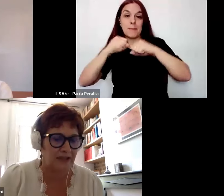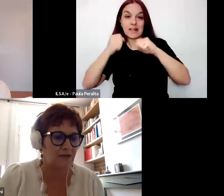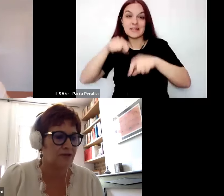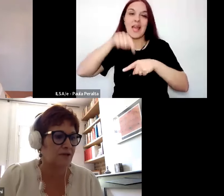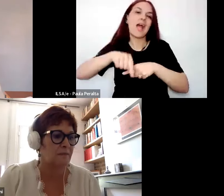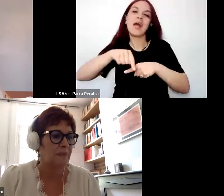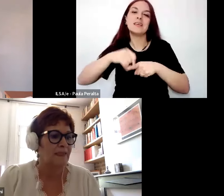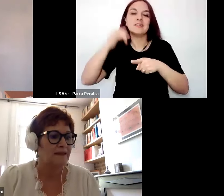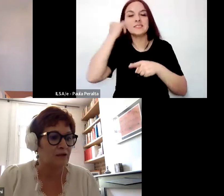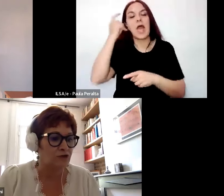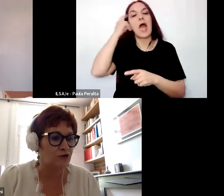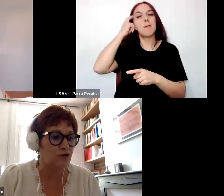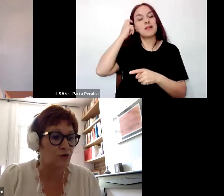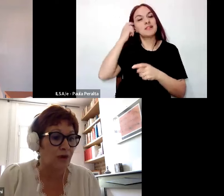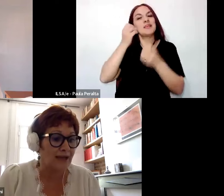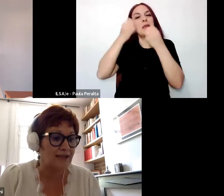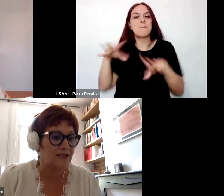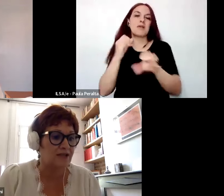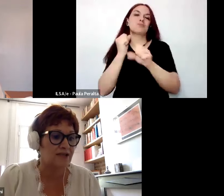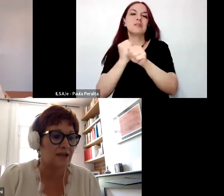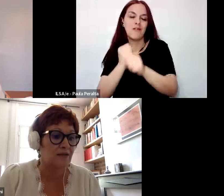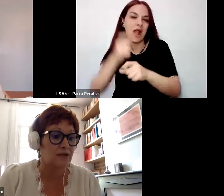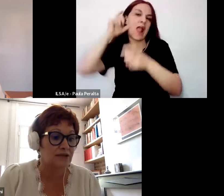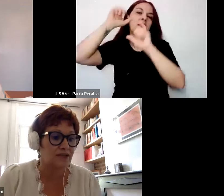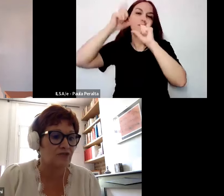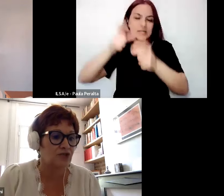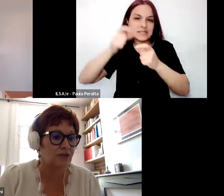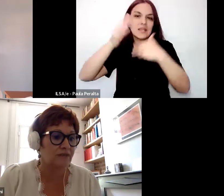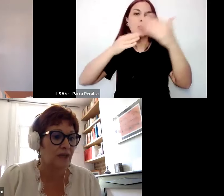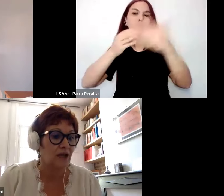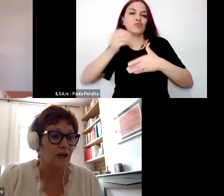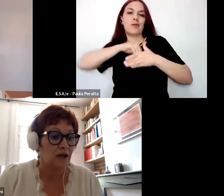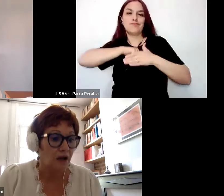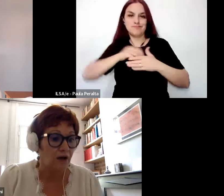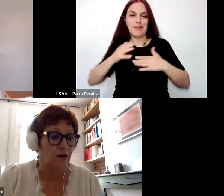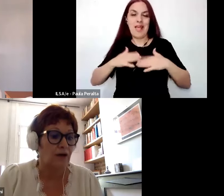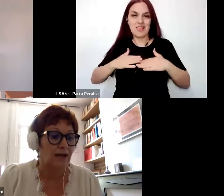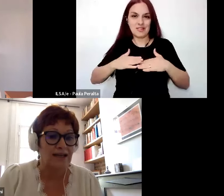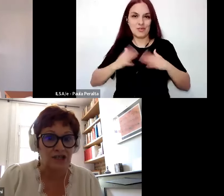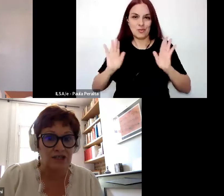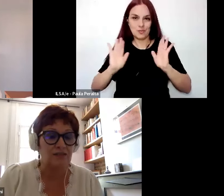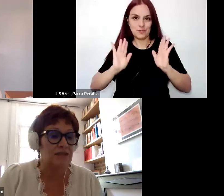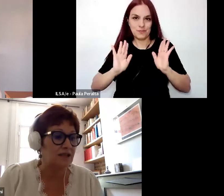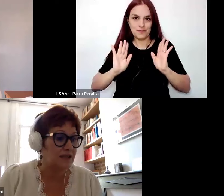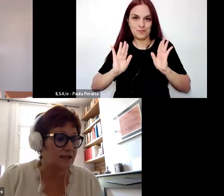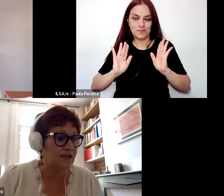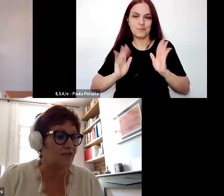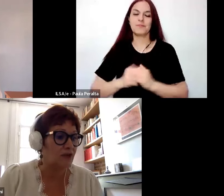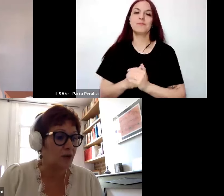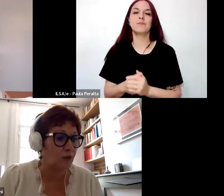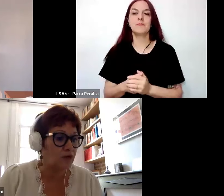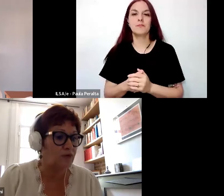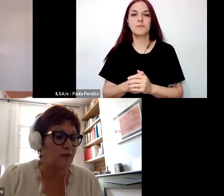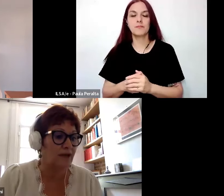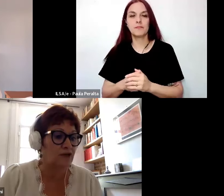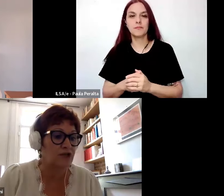de saberes, de experiencia, de construcciones indisociables de los sujetos. Ahora bien,